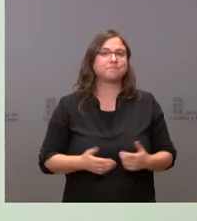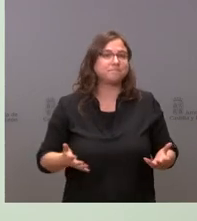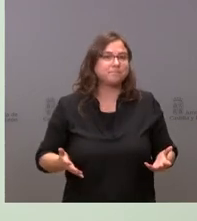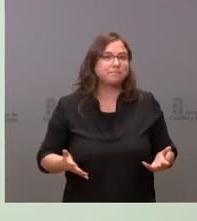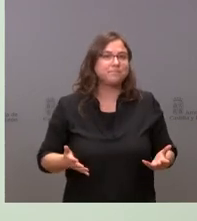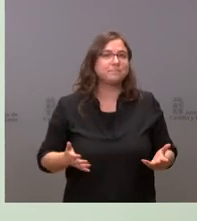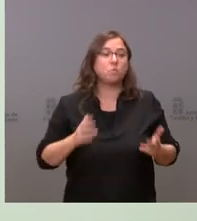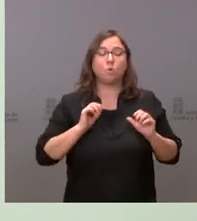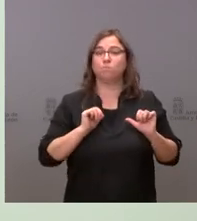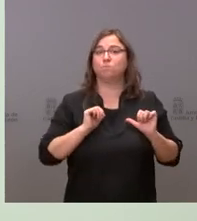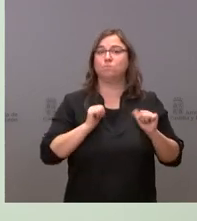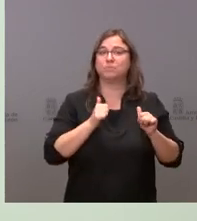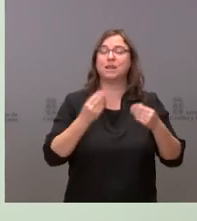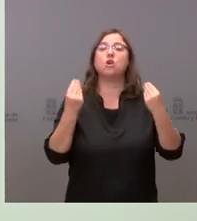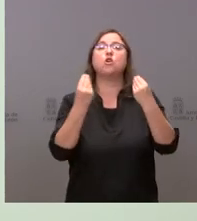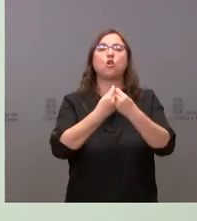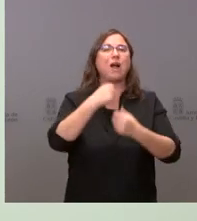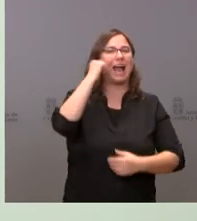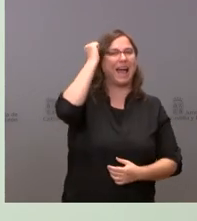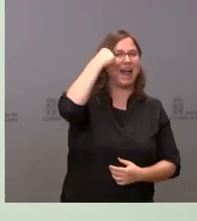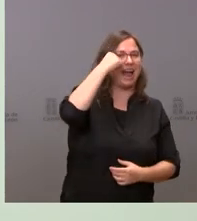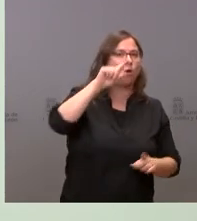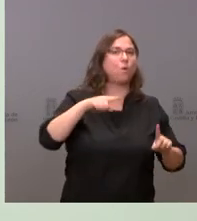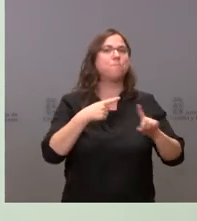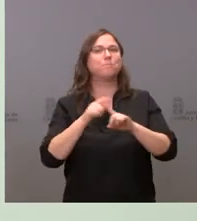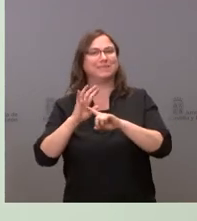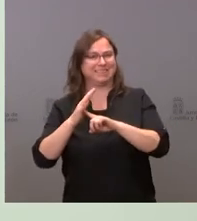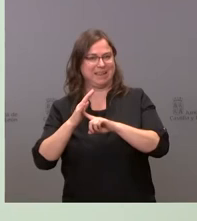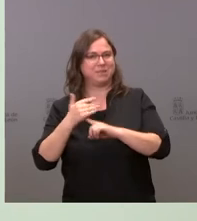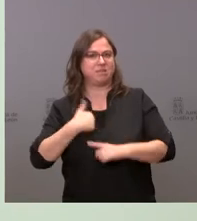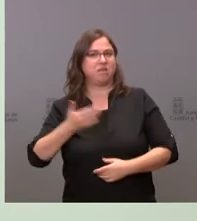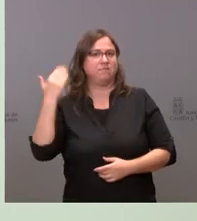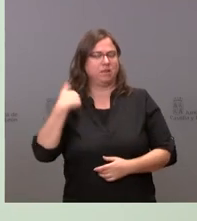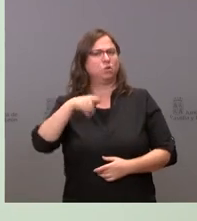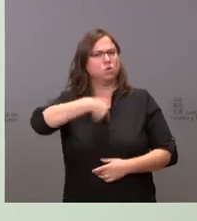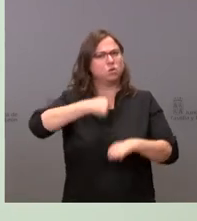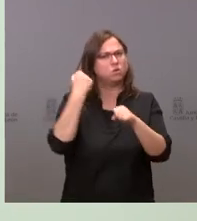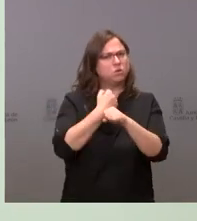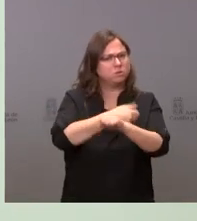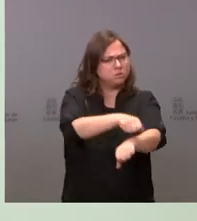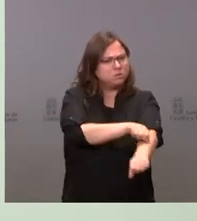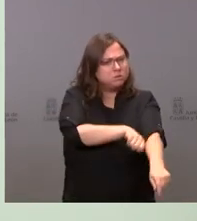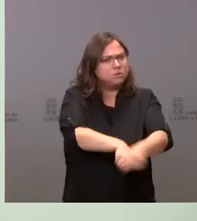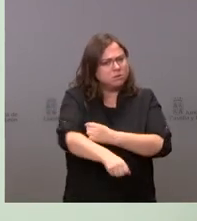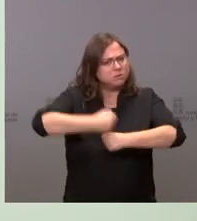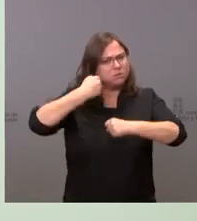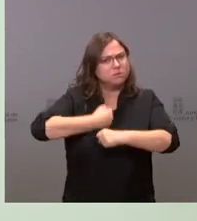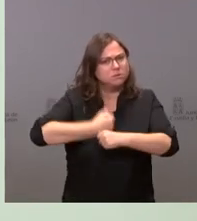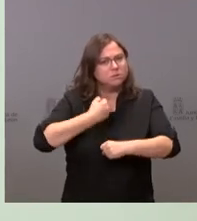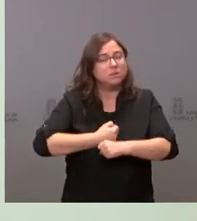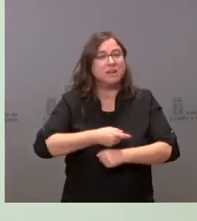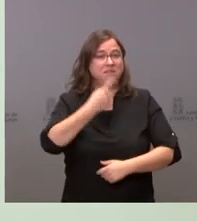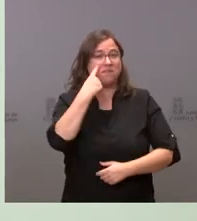indiciario con Aragón y con Castilla-La Mancha pero hemos hecho un trabajo intenso fíjense hicimos una